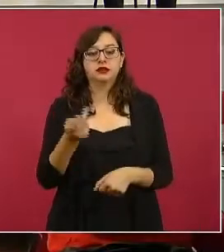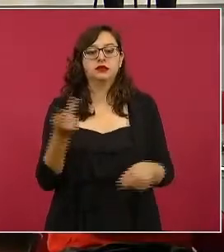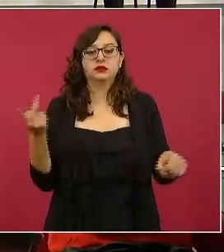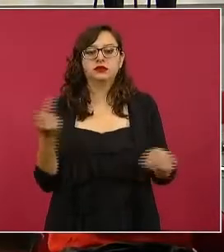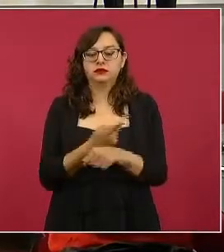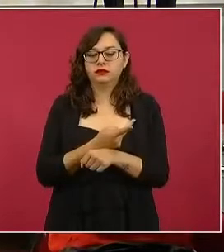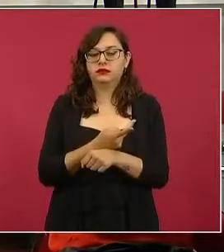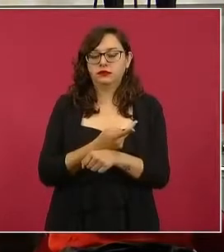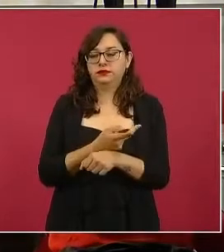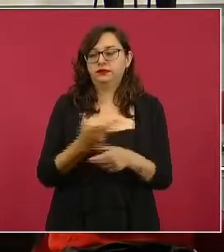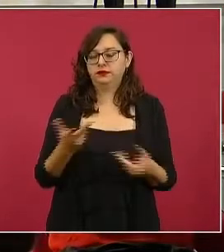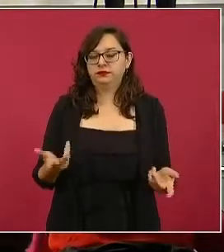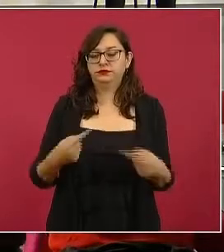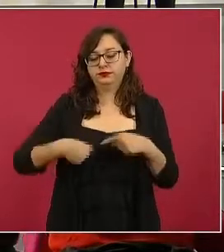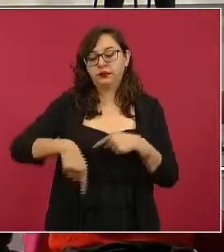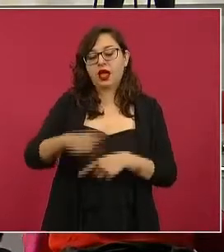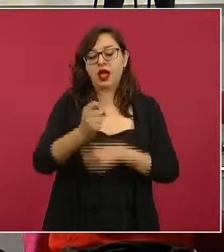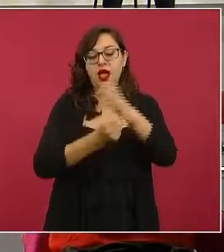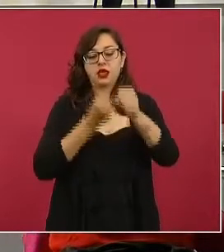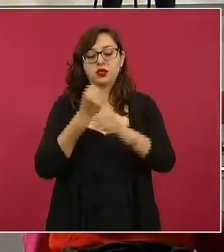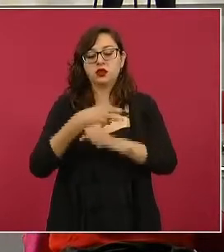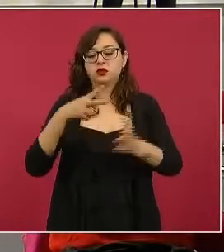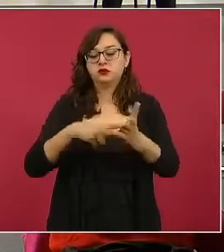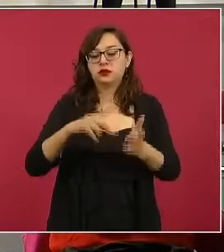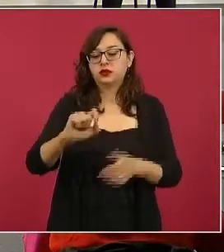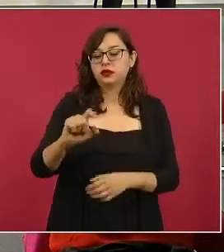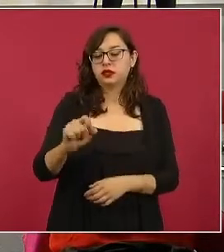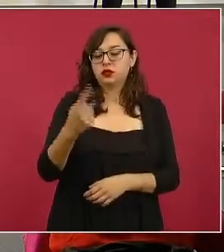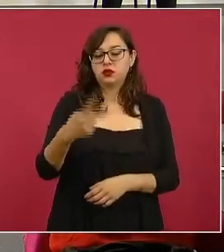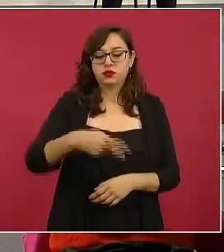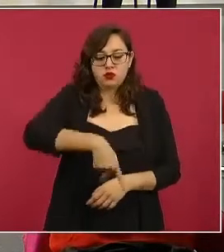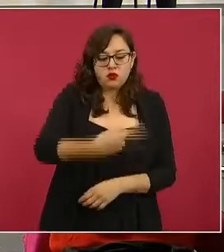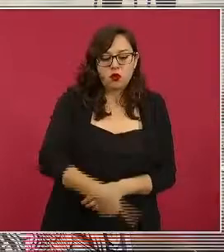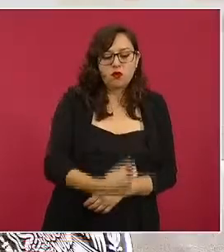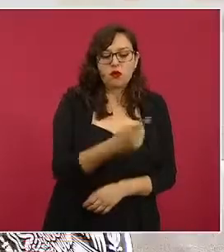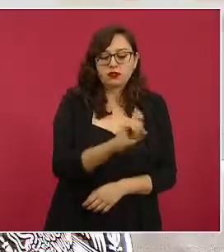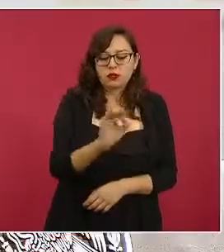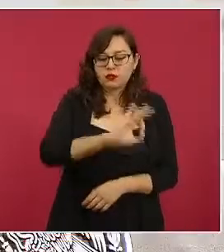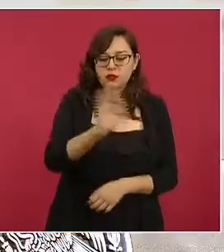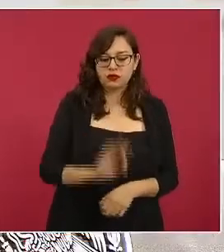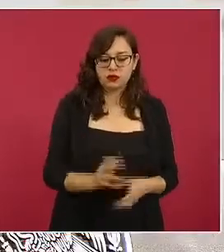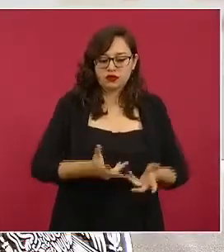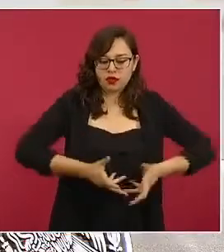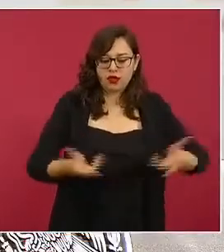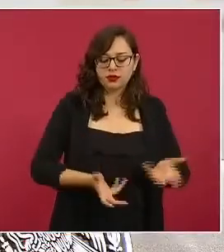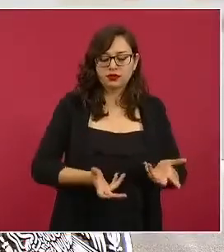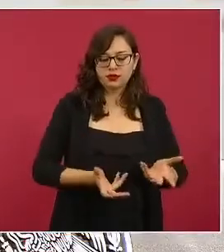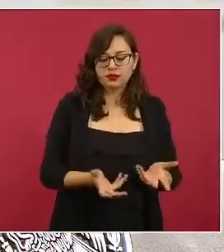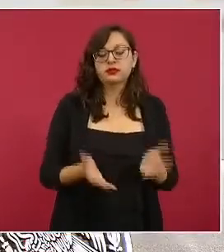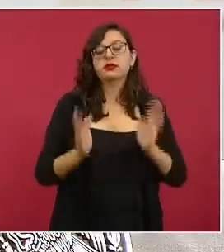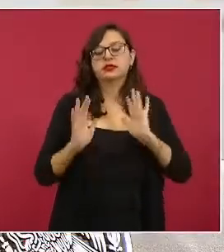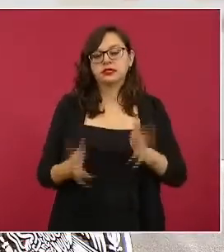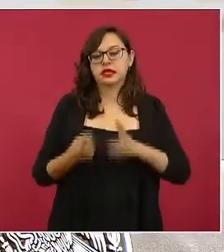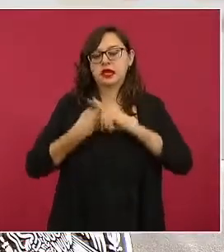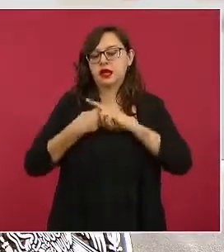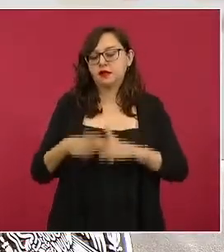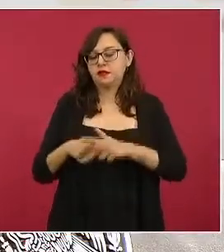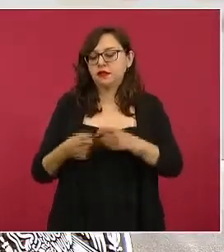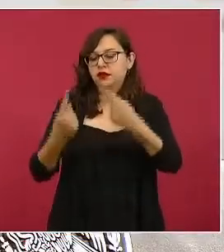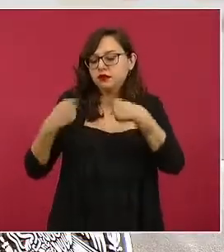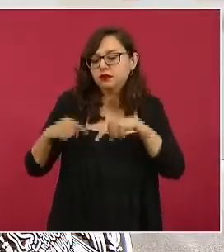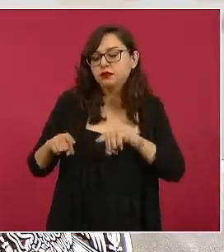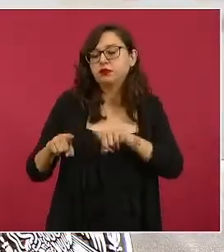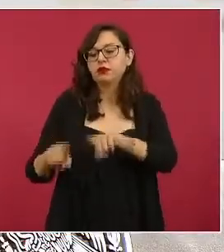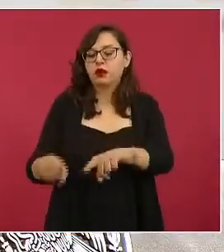abastecerá con producción nacional, de forma paralela se iniciaron ya, y se van a continuar hasta el 2024,